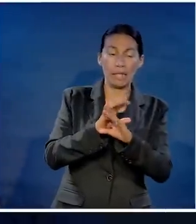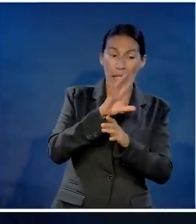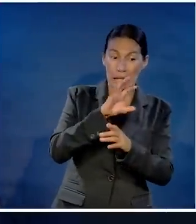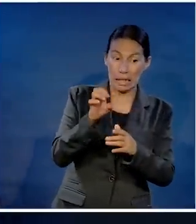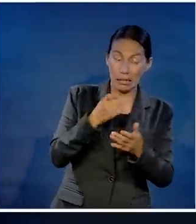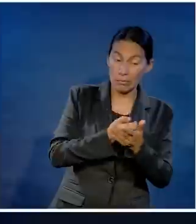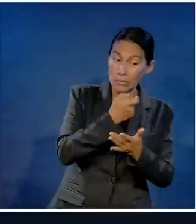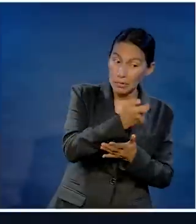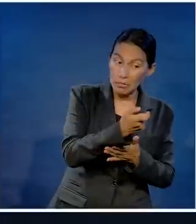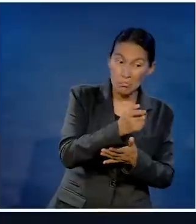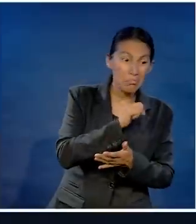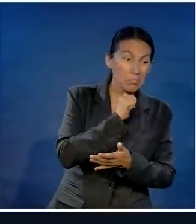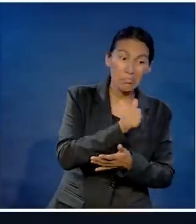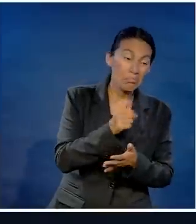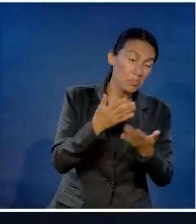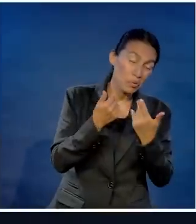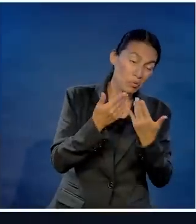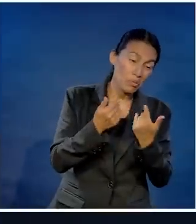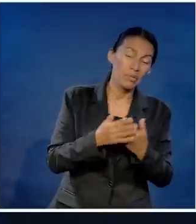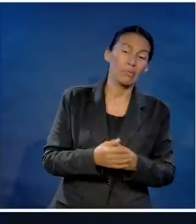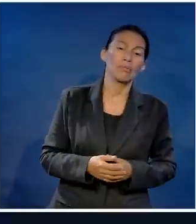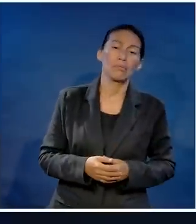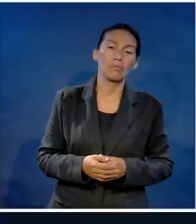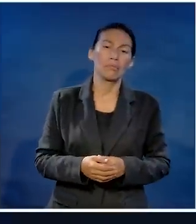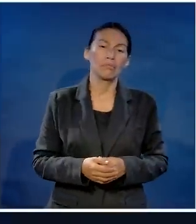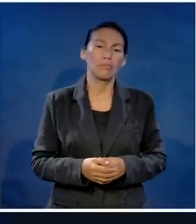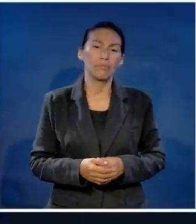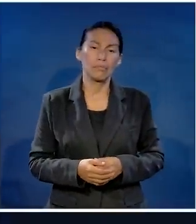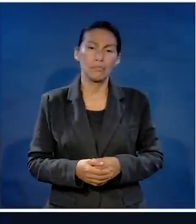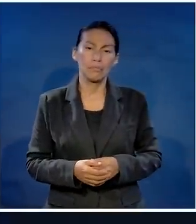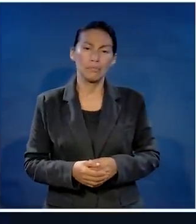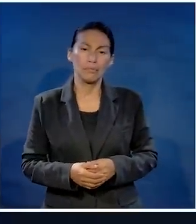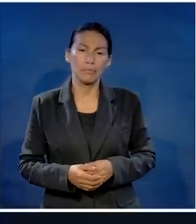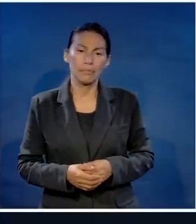Mis hermanos, no di más 500 pesos porque no tenía.